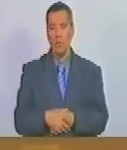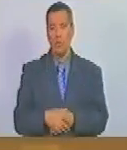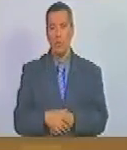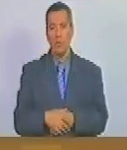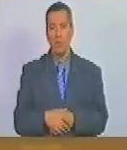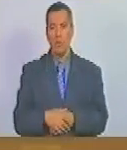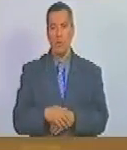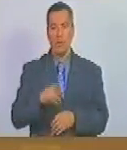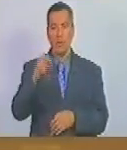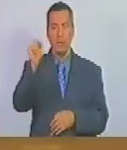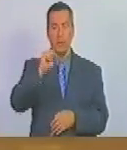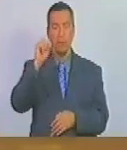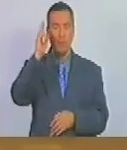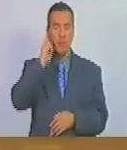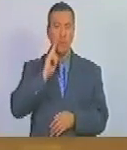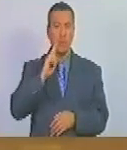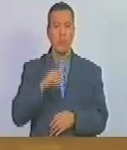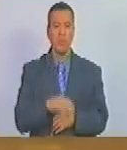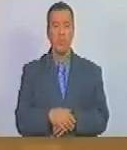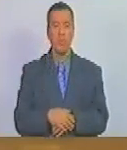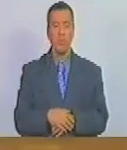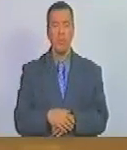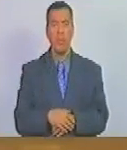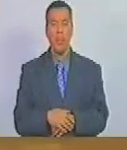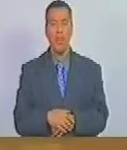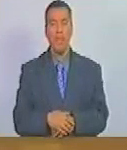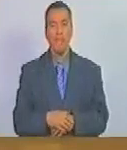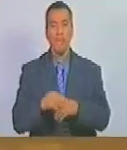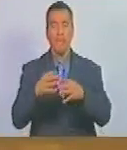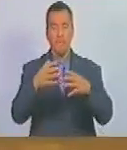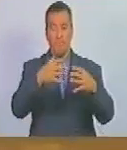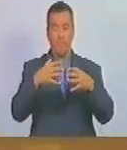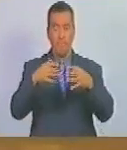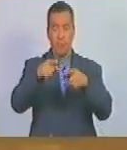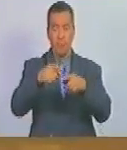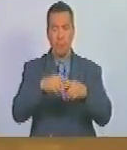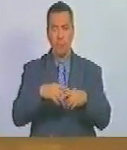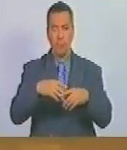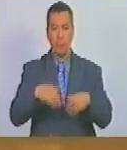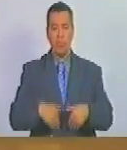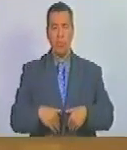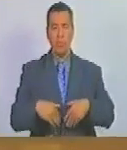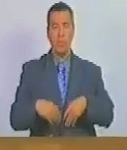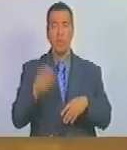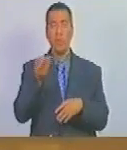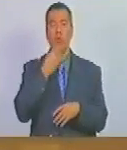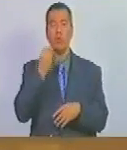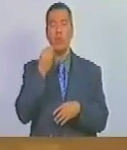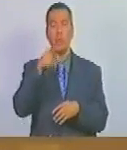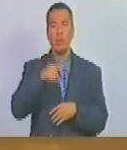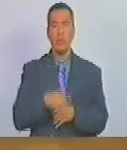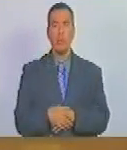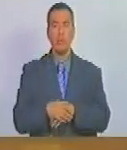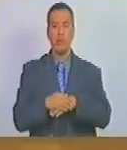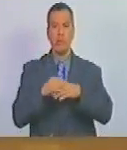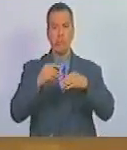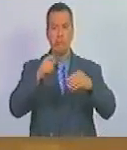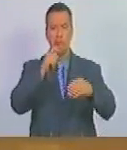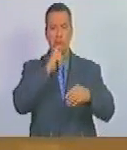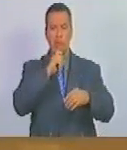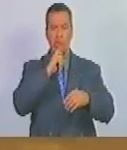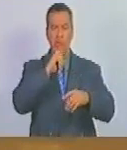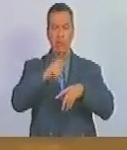Bolívar, en un ataque de adolescencia y de rebeldía,